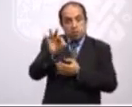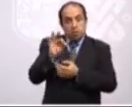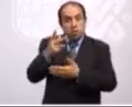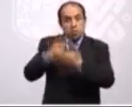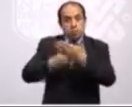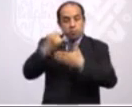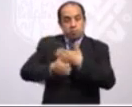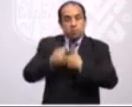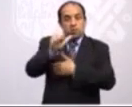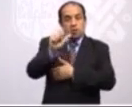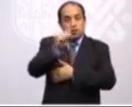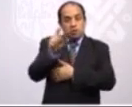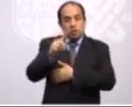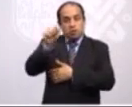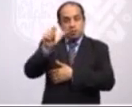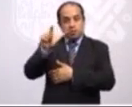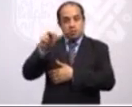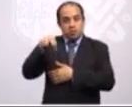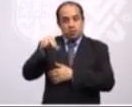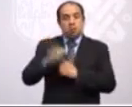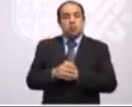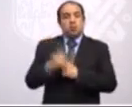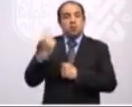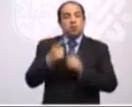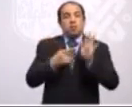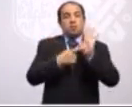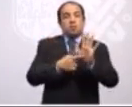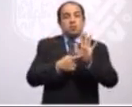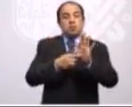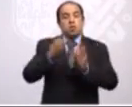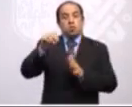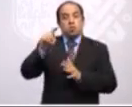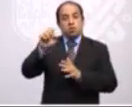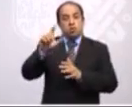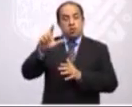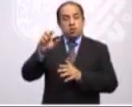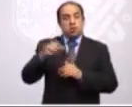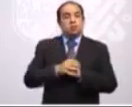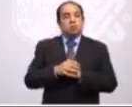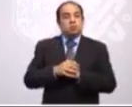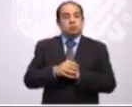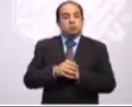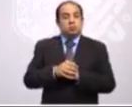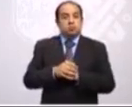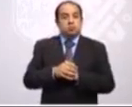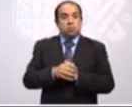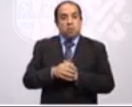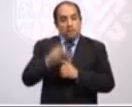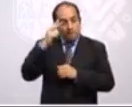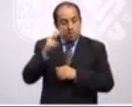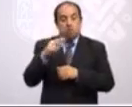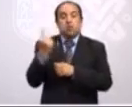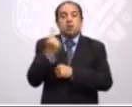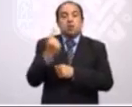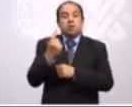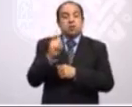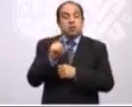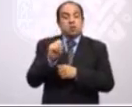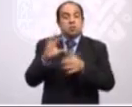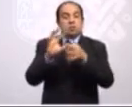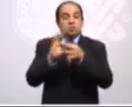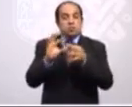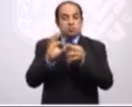Aztlán, que es el que presentó Motengil México, y además externó que el